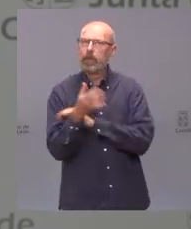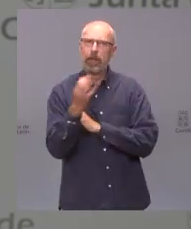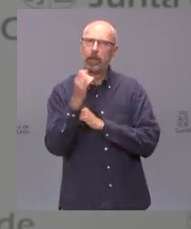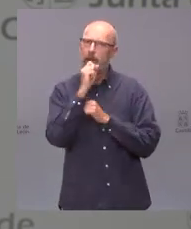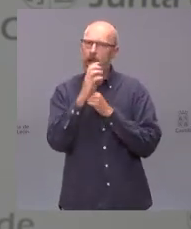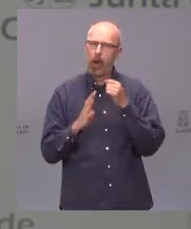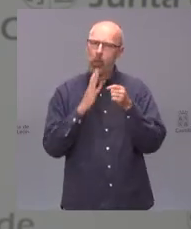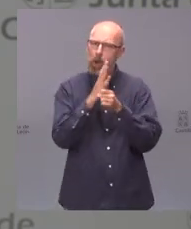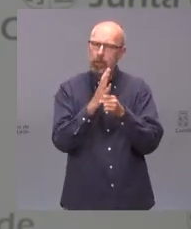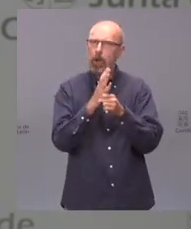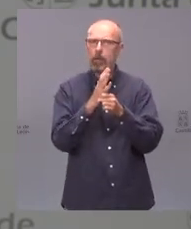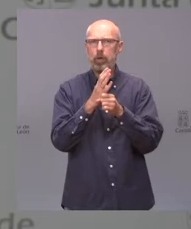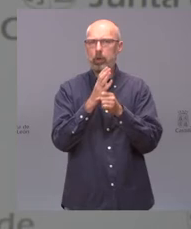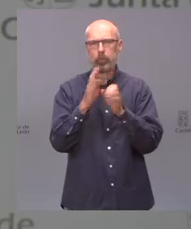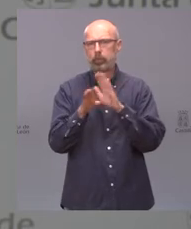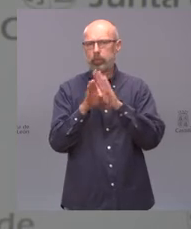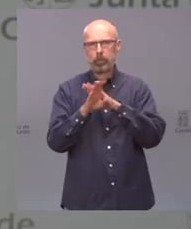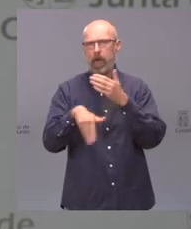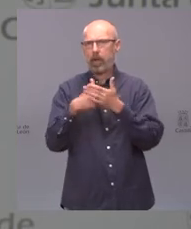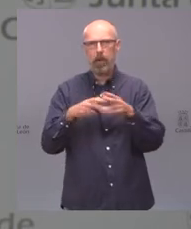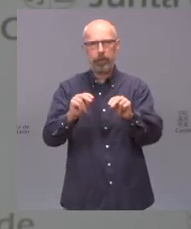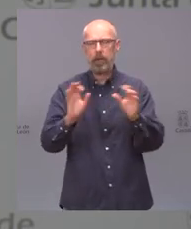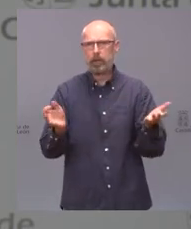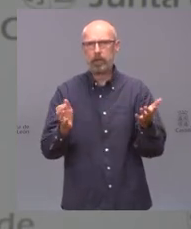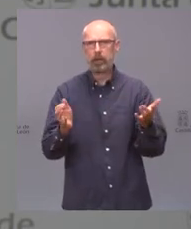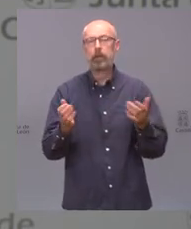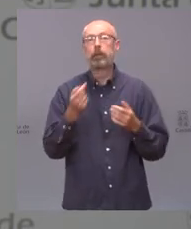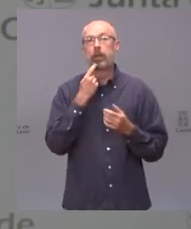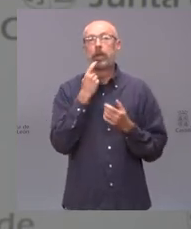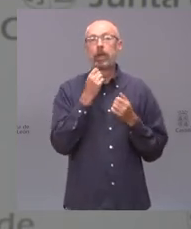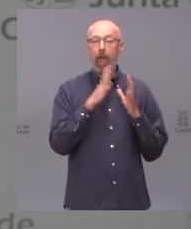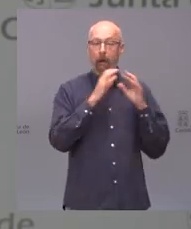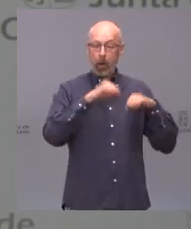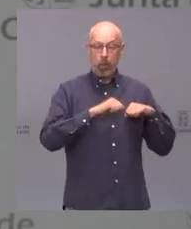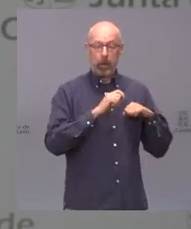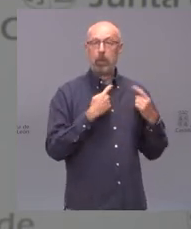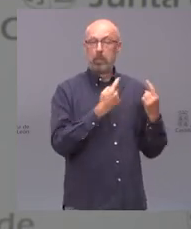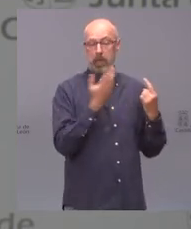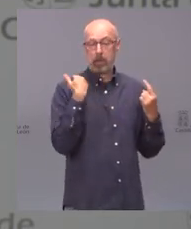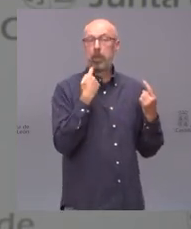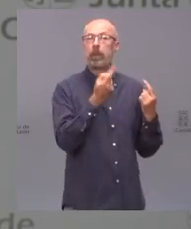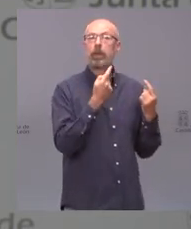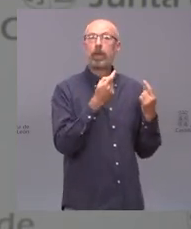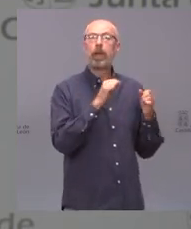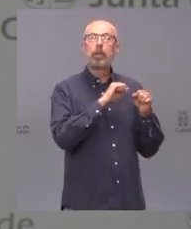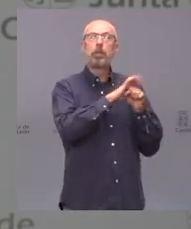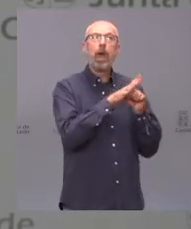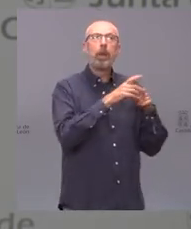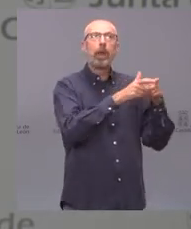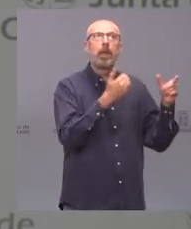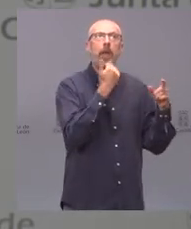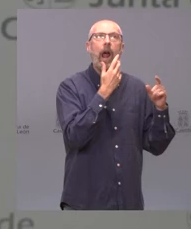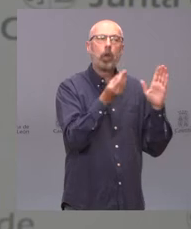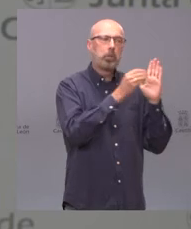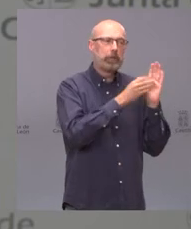fuerte que nunca es verdad que en ese acuerdo de gobierno pues no estaba previsto una pandemia mundial porque ningún acuerdo de gobierno estaba previsto pero realmente